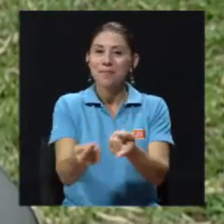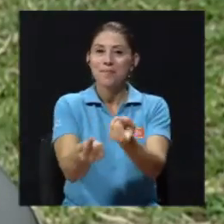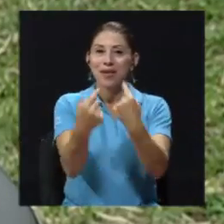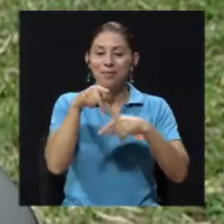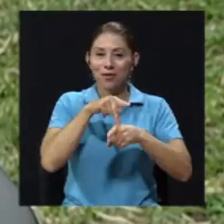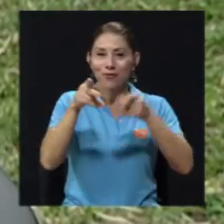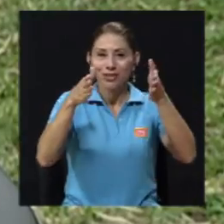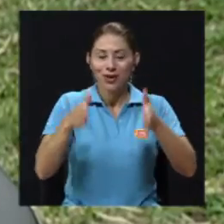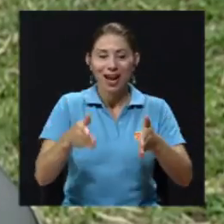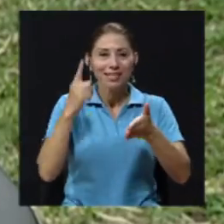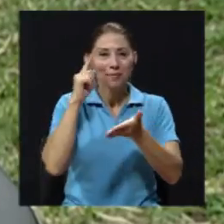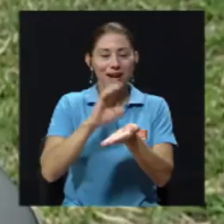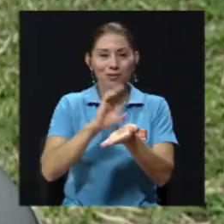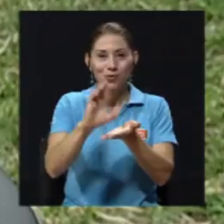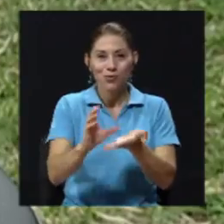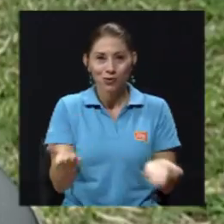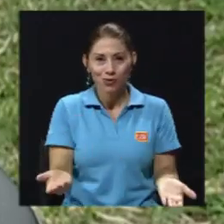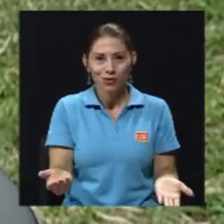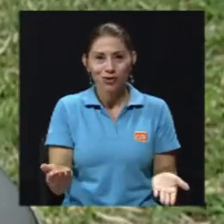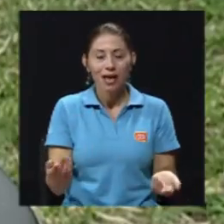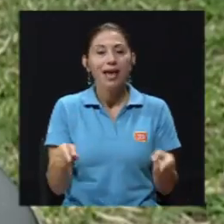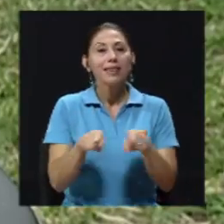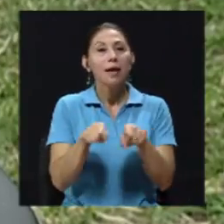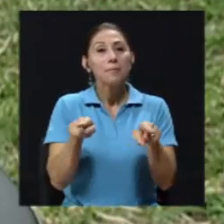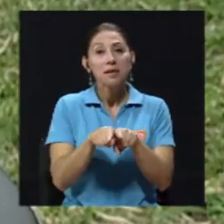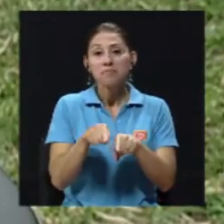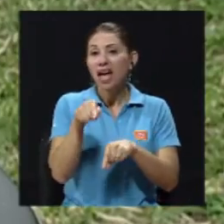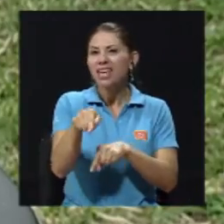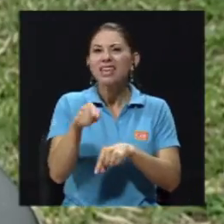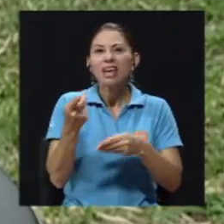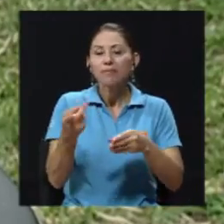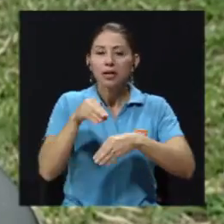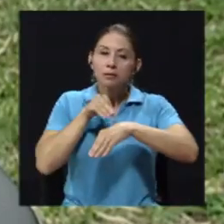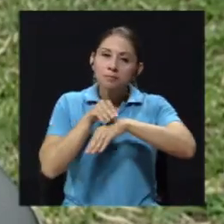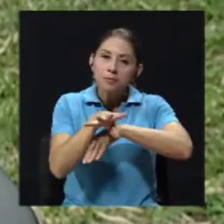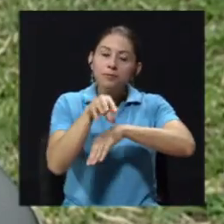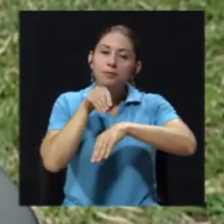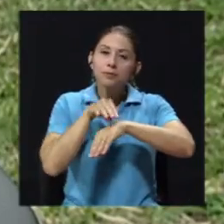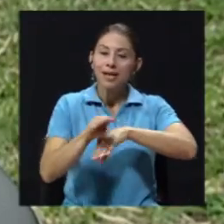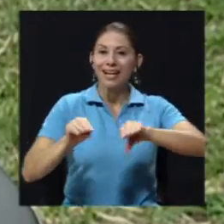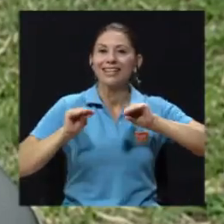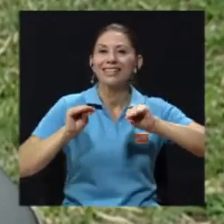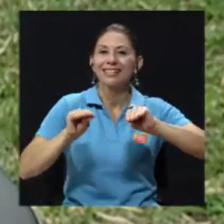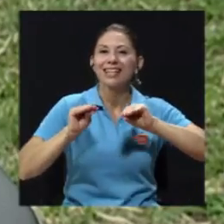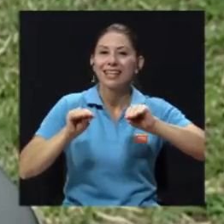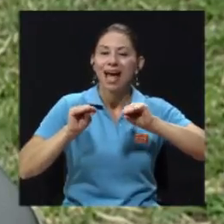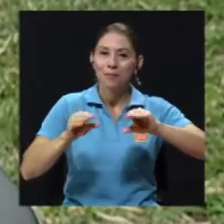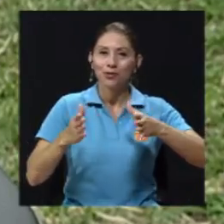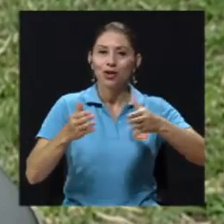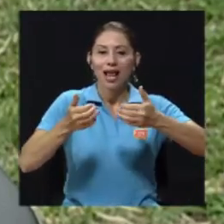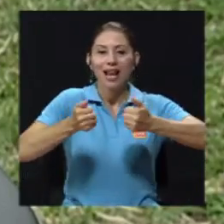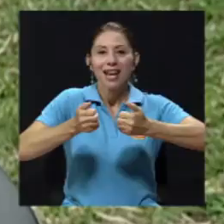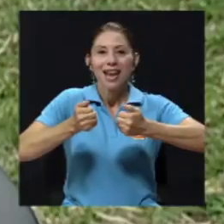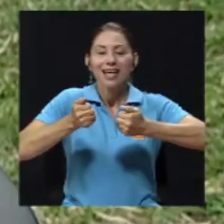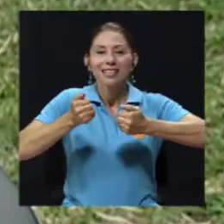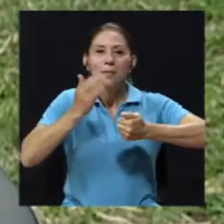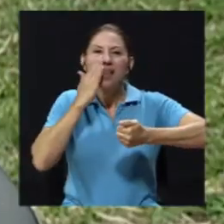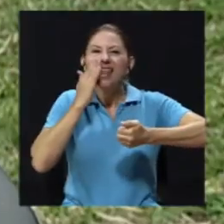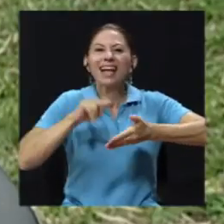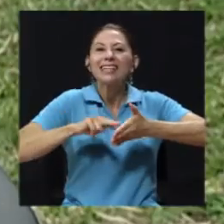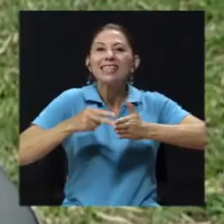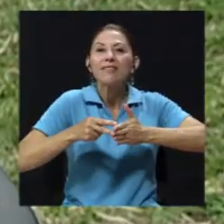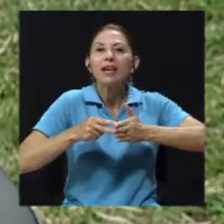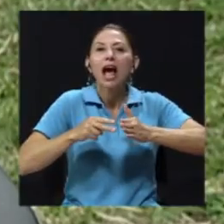profesionales en esos cursos. Ahí los orientamos, les enseñamos qué es leche materna, cómo ponerse el bebé al pecho,